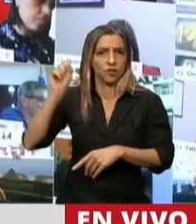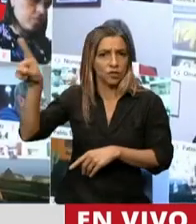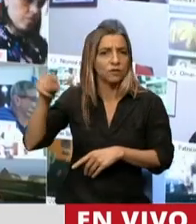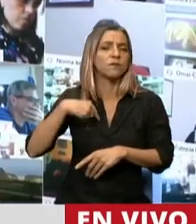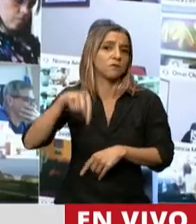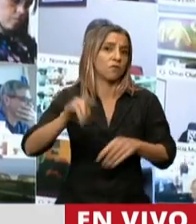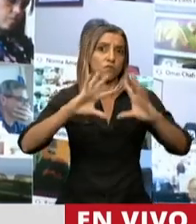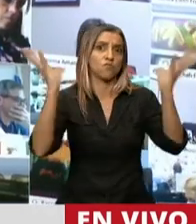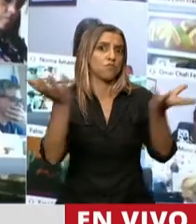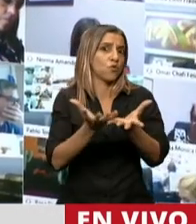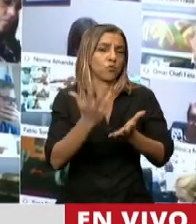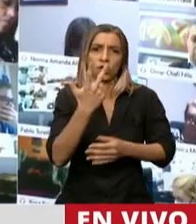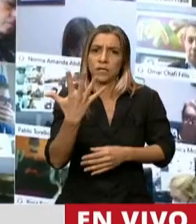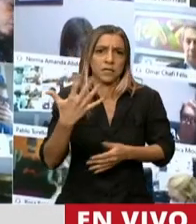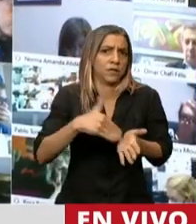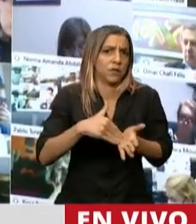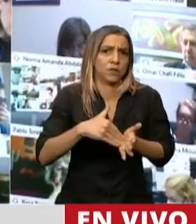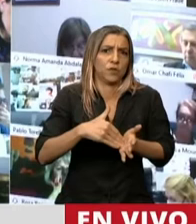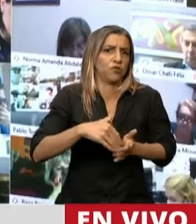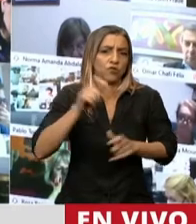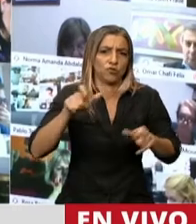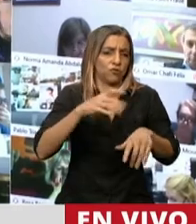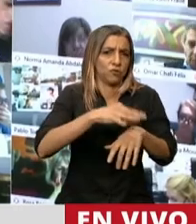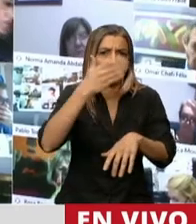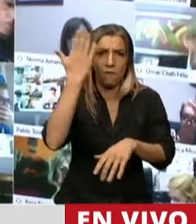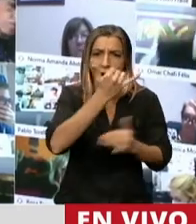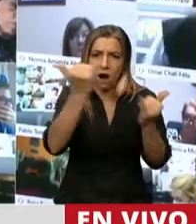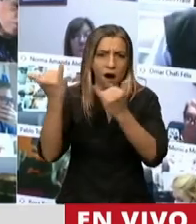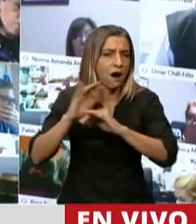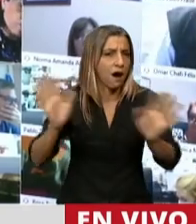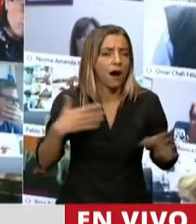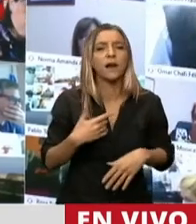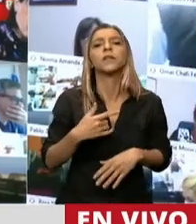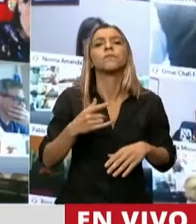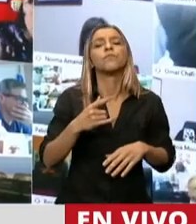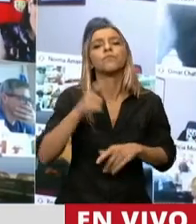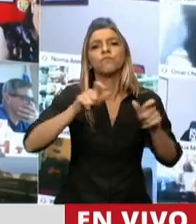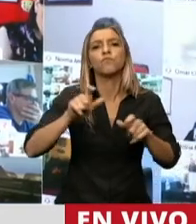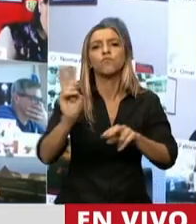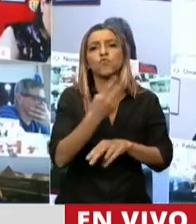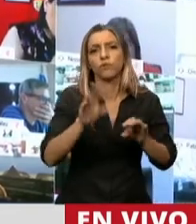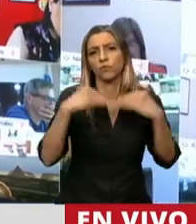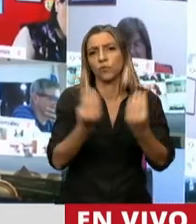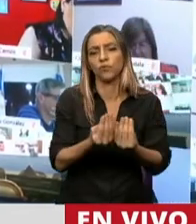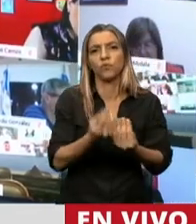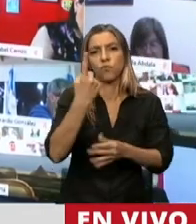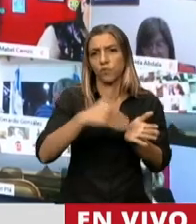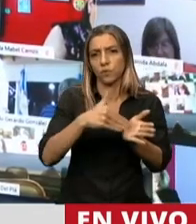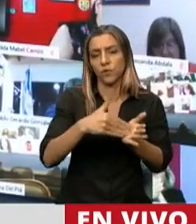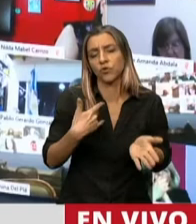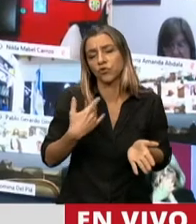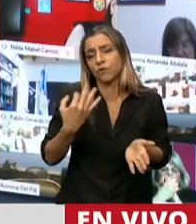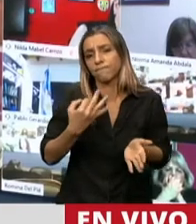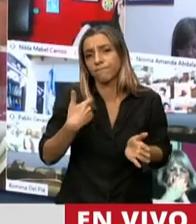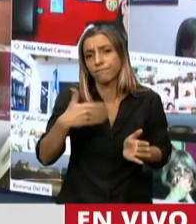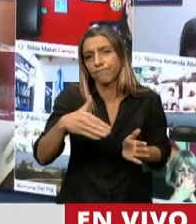tiene más de 35 millones de casos confirmados, más de un millón de muertes reconocidas a esta enfermedad, que seguramente serán algunas más.